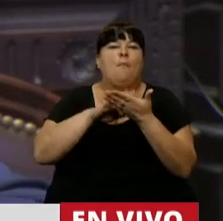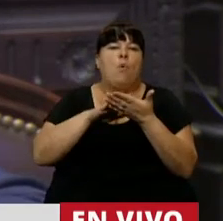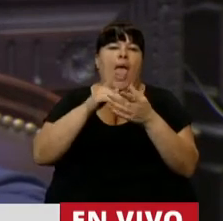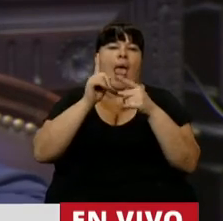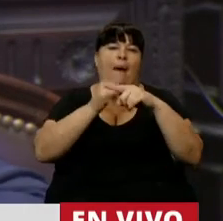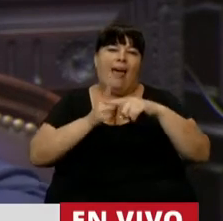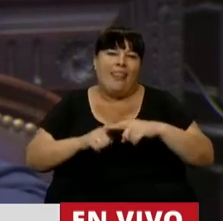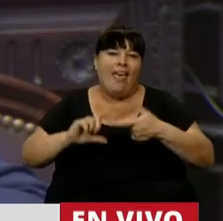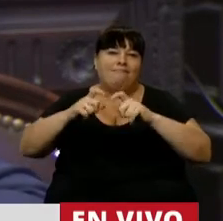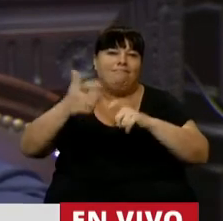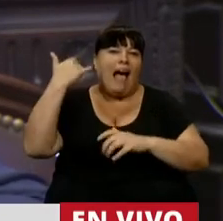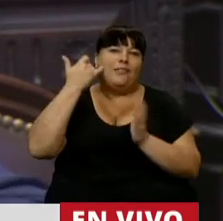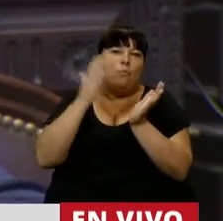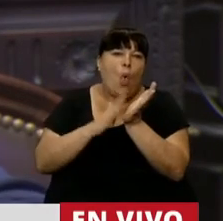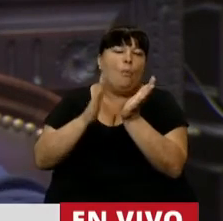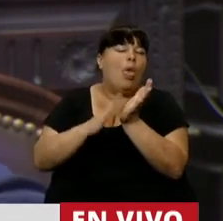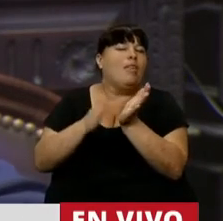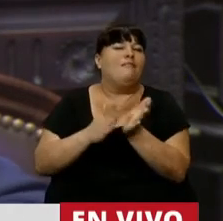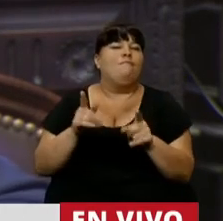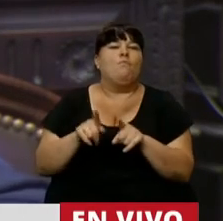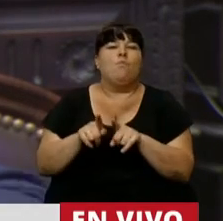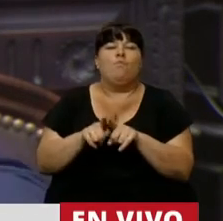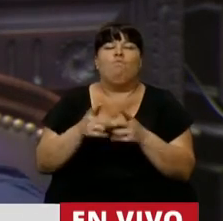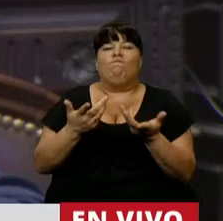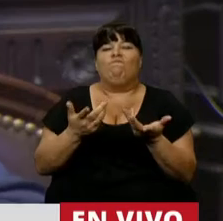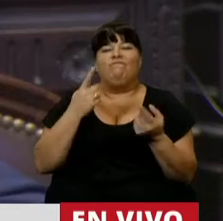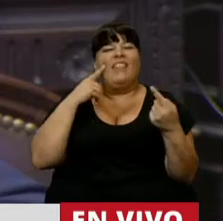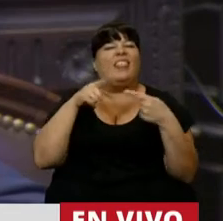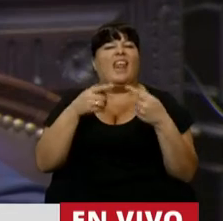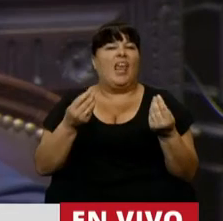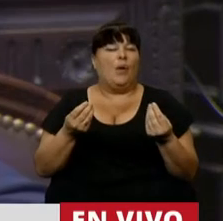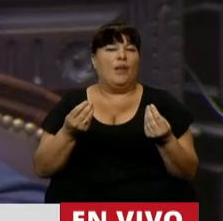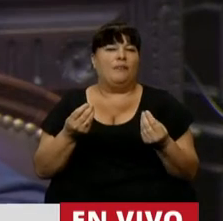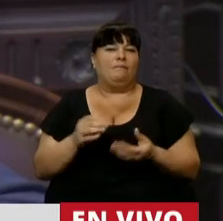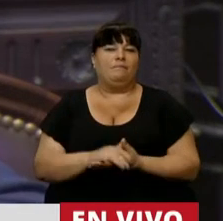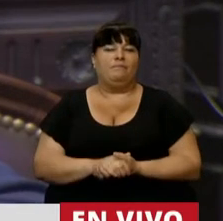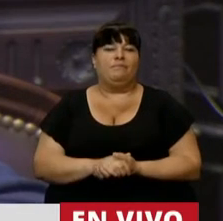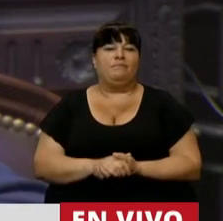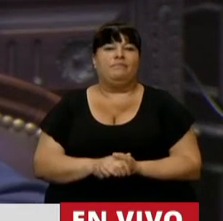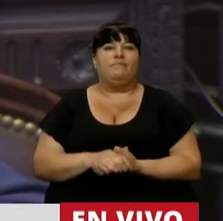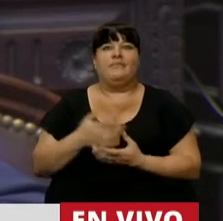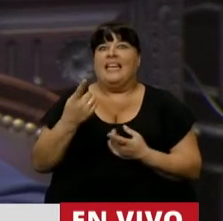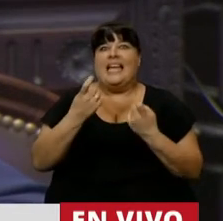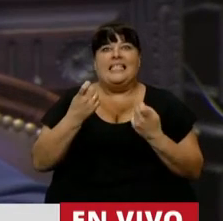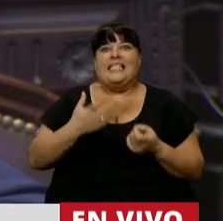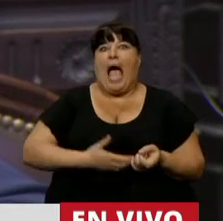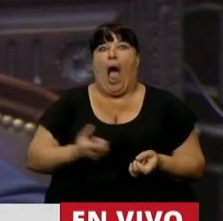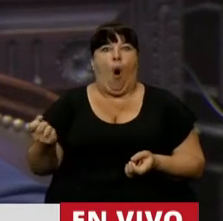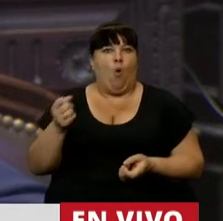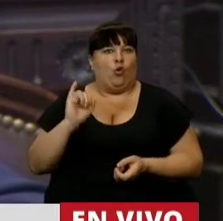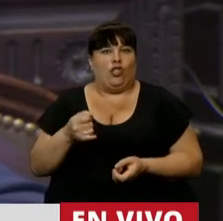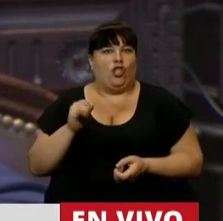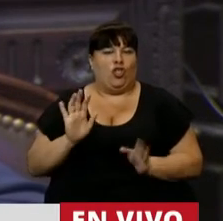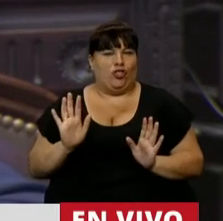fórmula que se vienen haciendo tienen más que ver con la necesidad de ajustar este gasto.